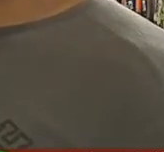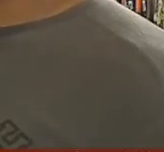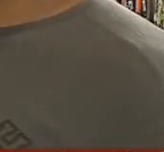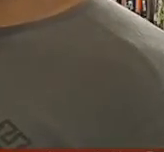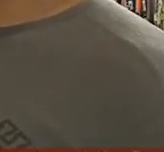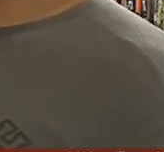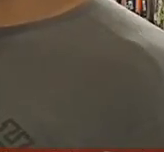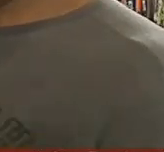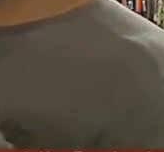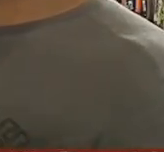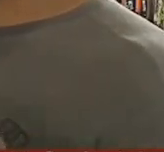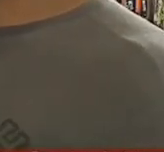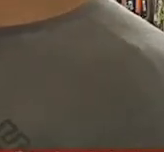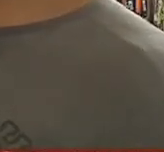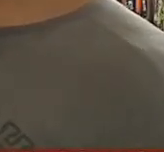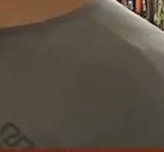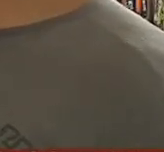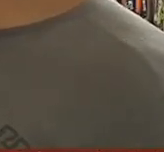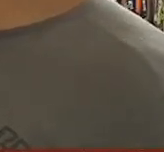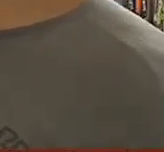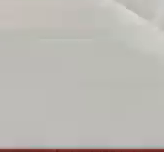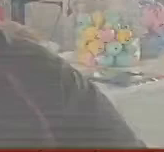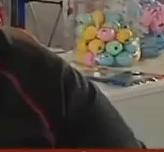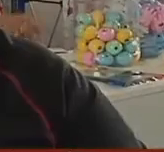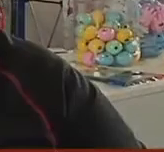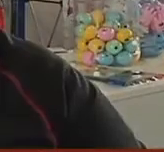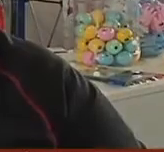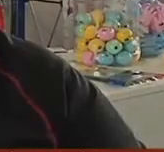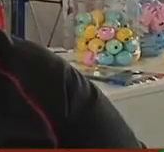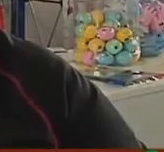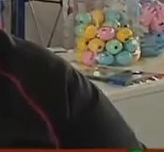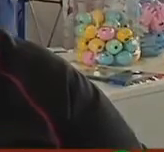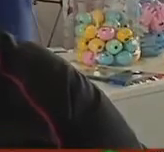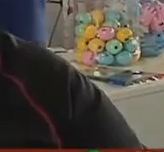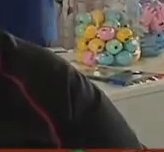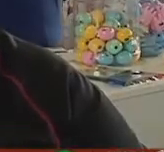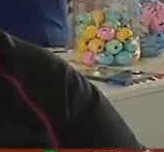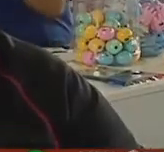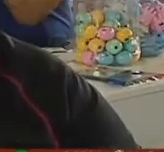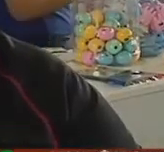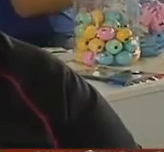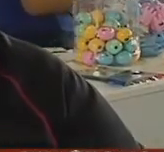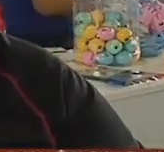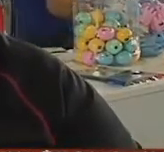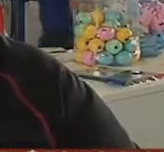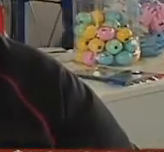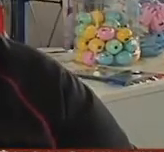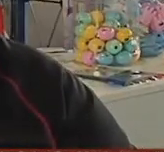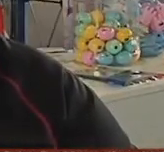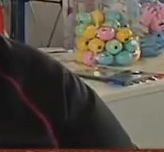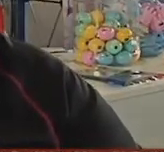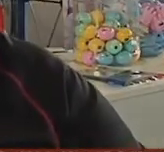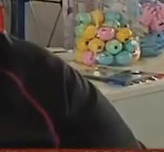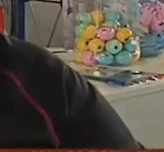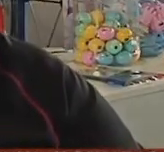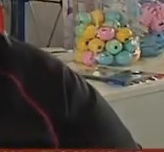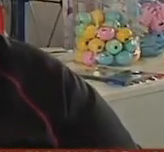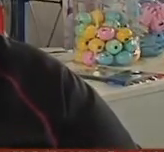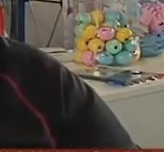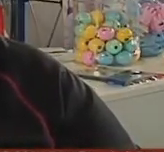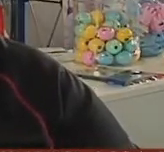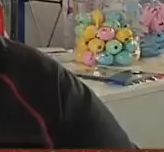pero todavía estuvo más barato aquí. Es la quinta vez que vengo, de hecho, no es la primera vez,